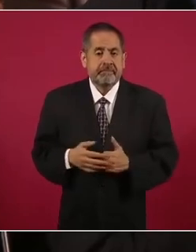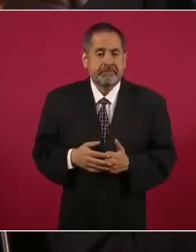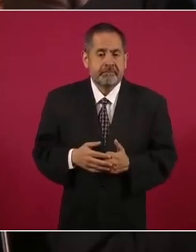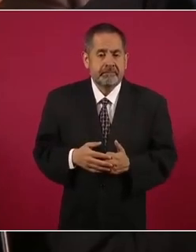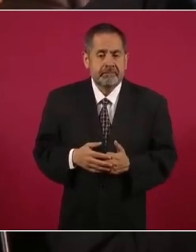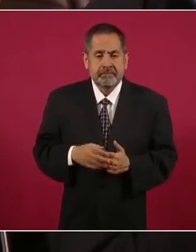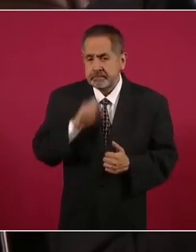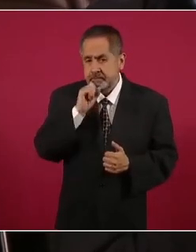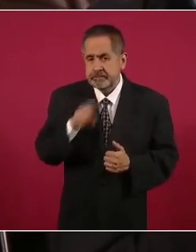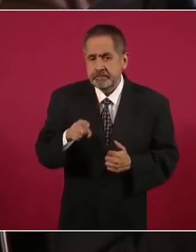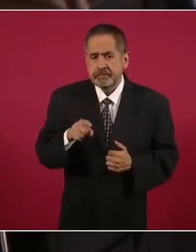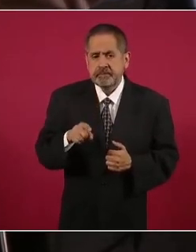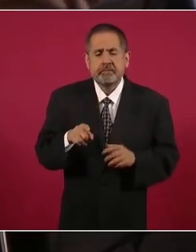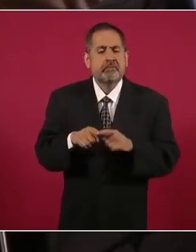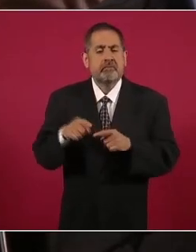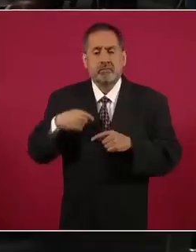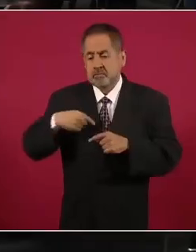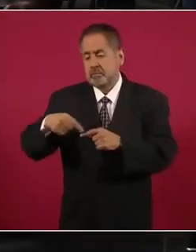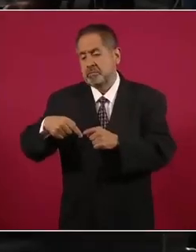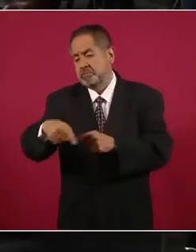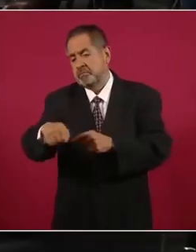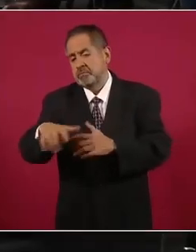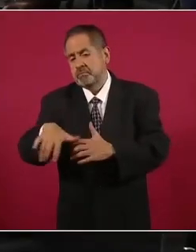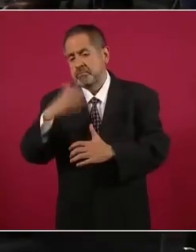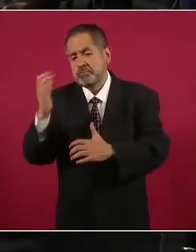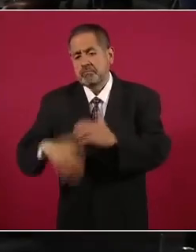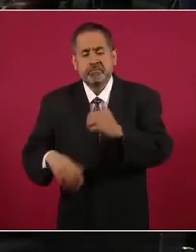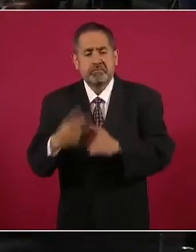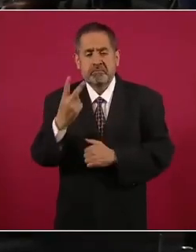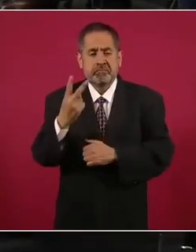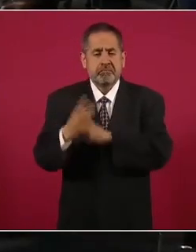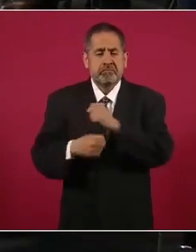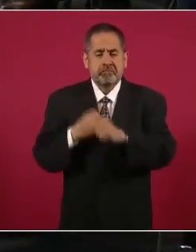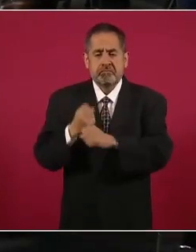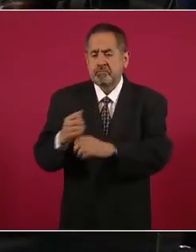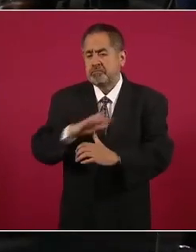Además, yo ya termino en dos años